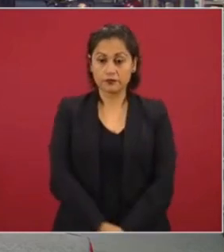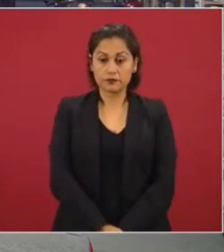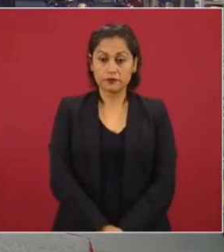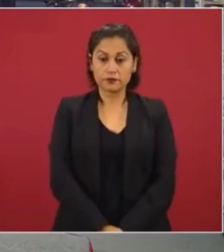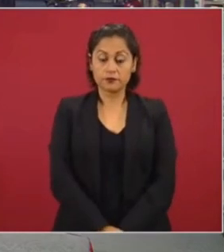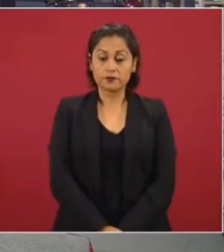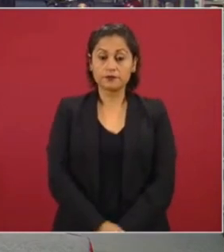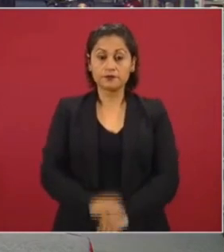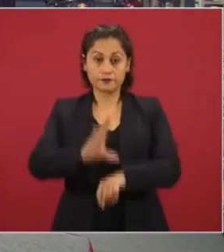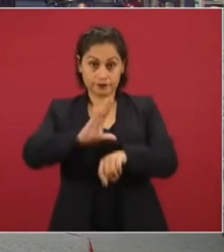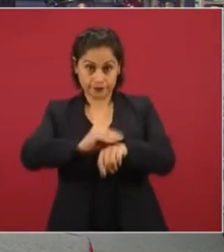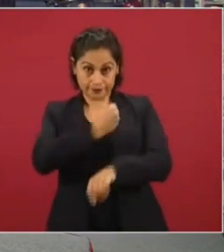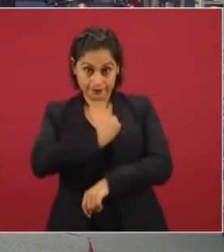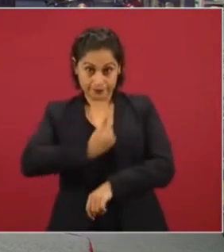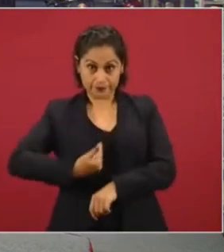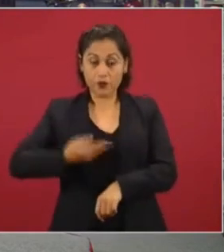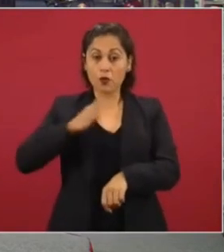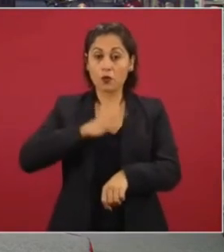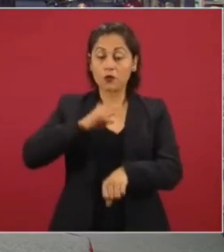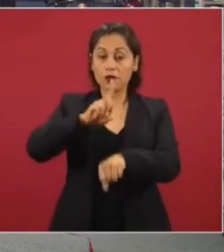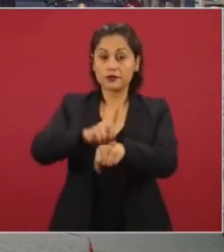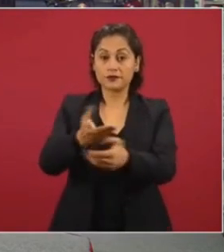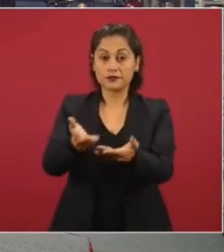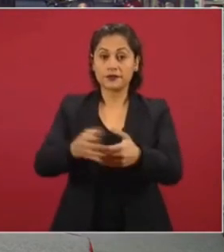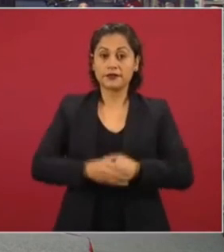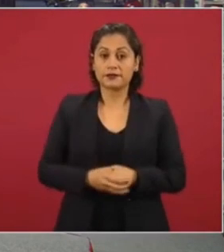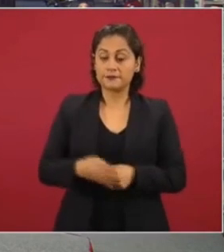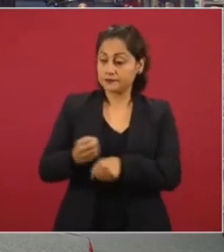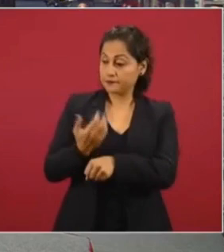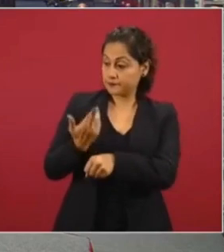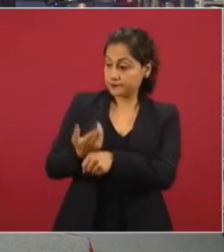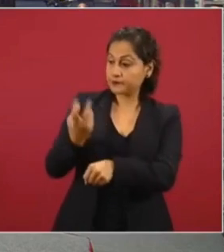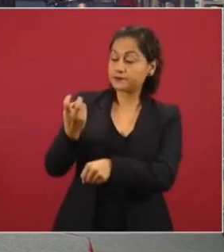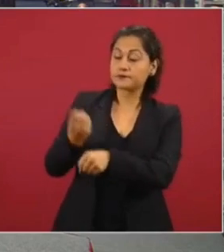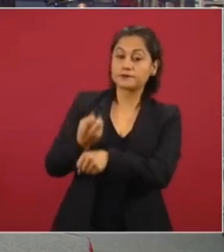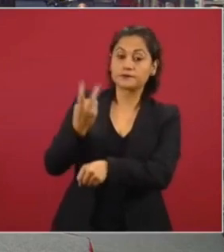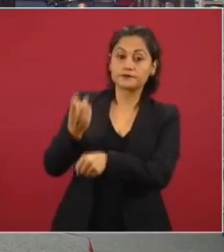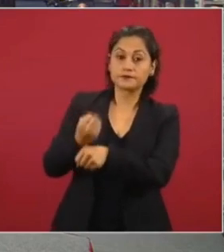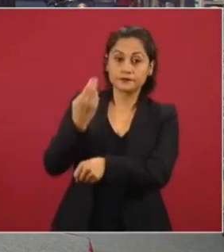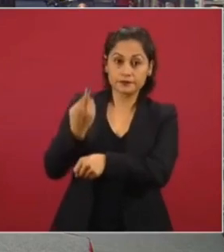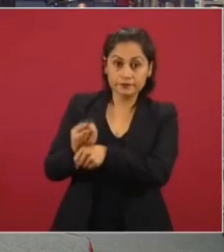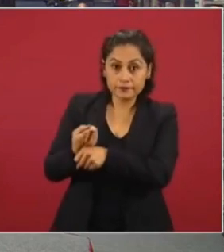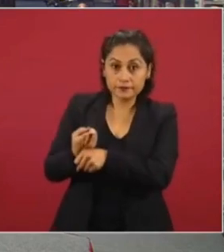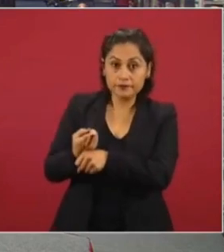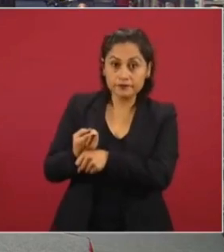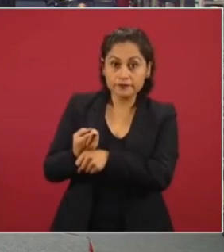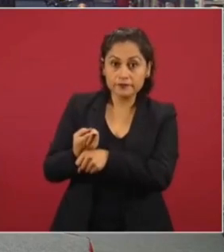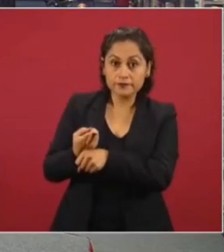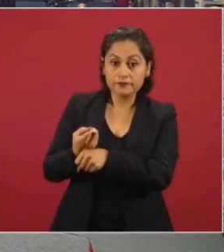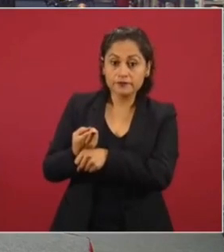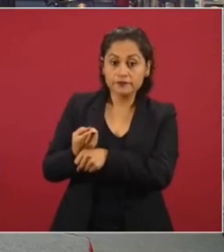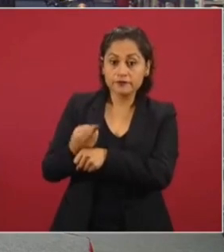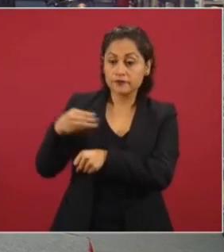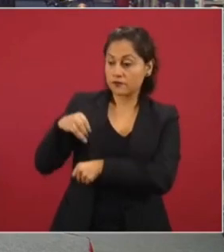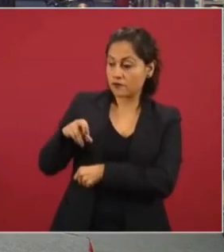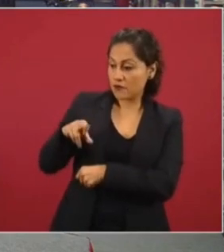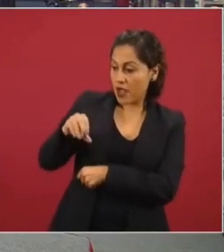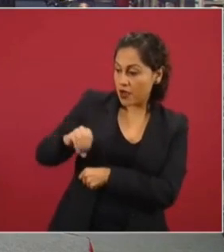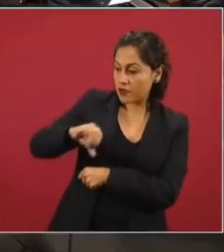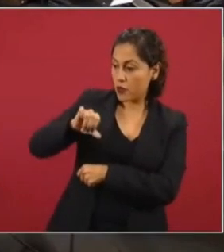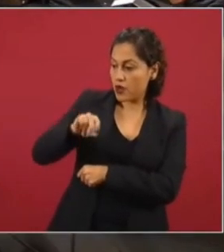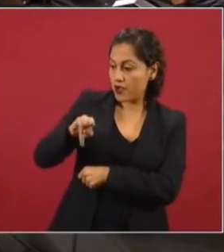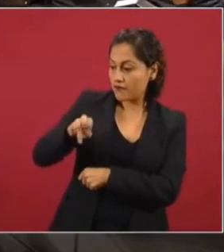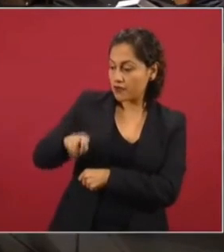Con su permiso, señor presidente. Buenos días, secretario, subsecretario. Gracias. Javier y